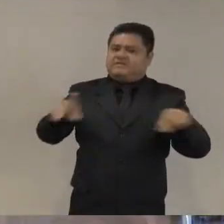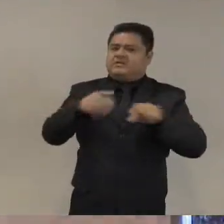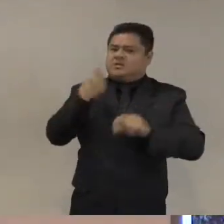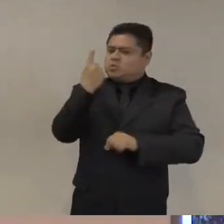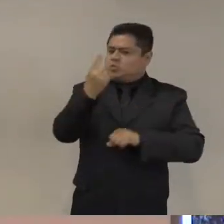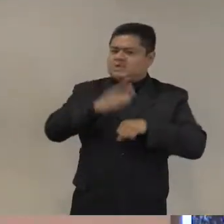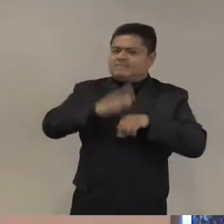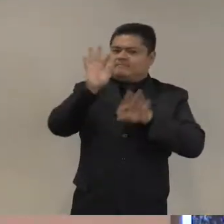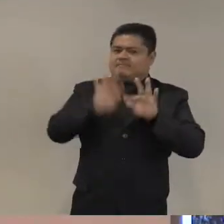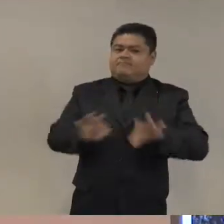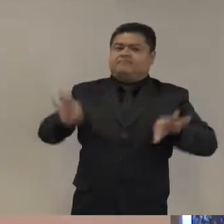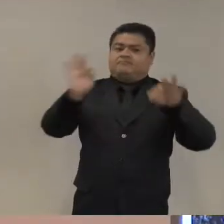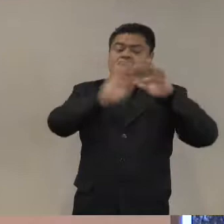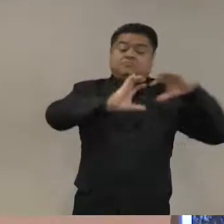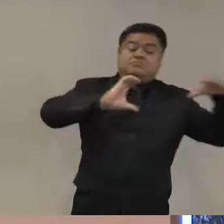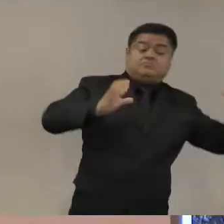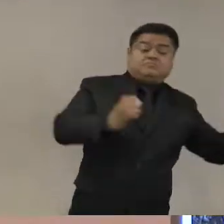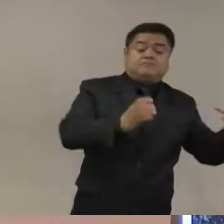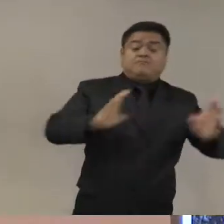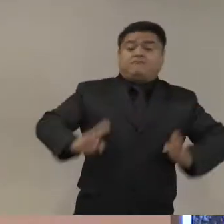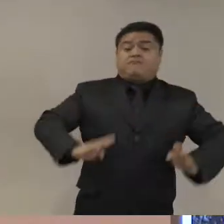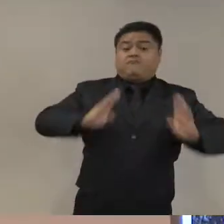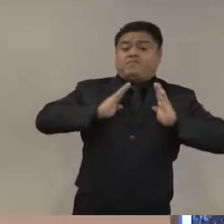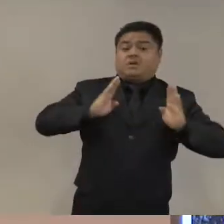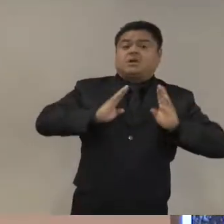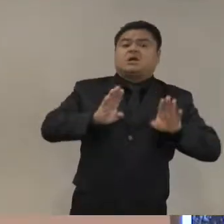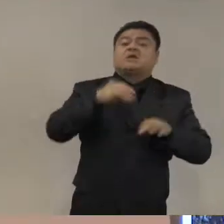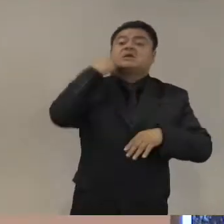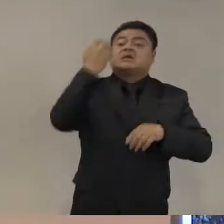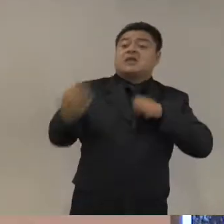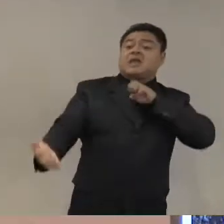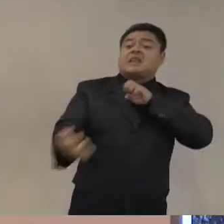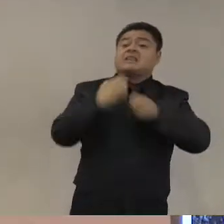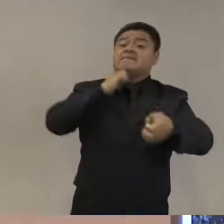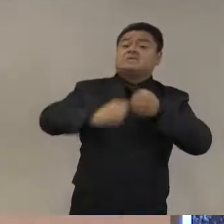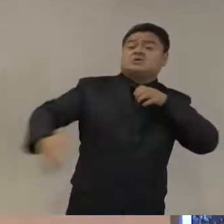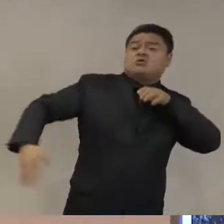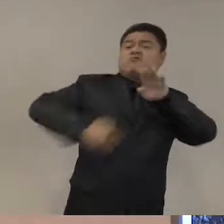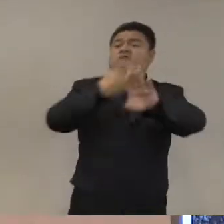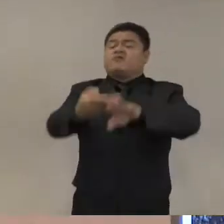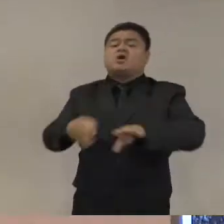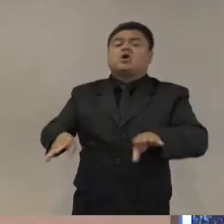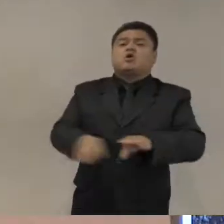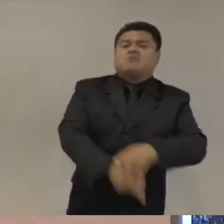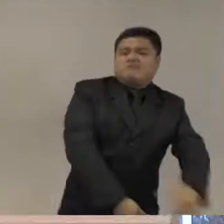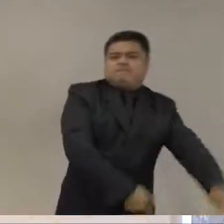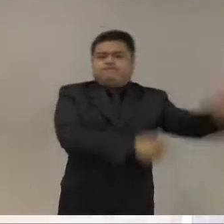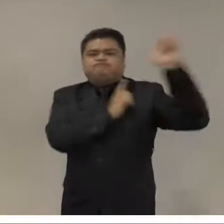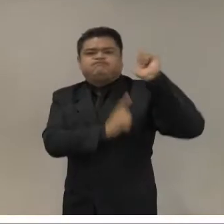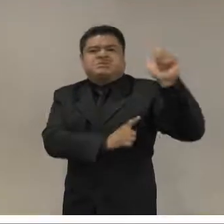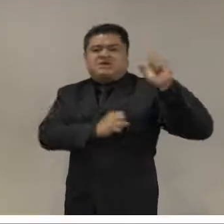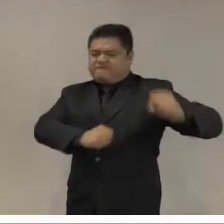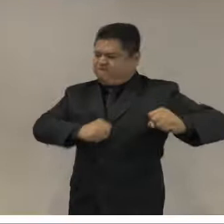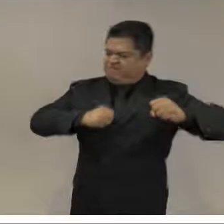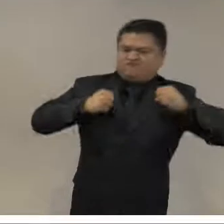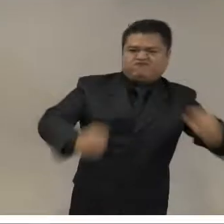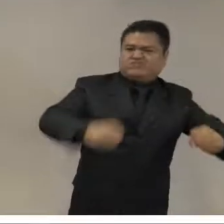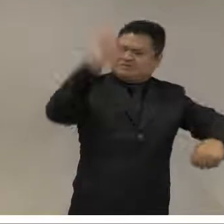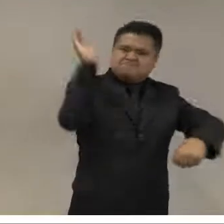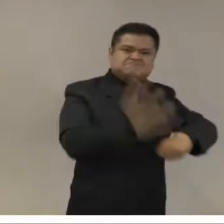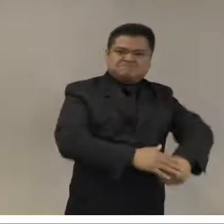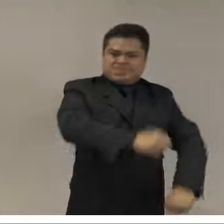para vencer a un enemigo. Eso viene de Carl von Clausewitz, que dijo que el propósito de una fuerza militar